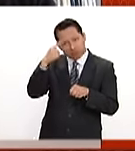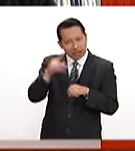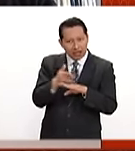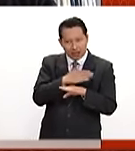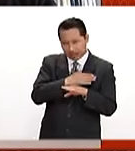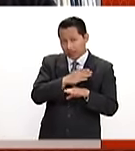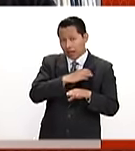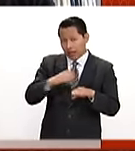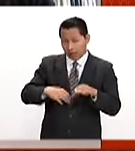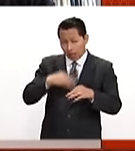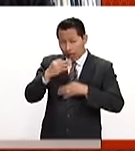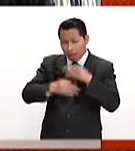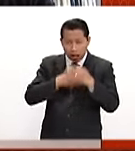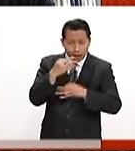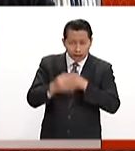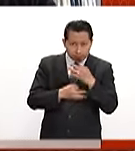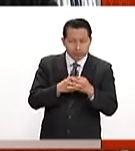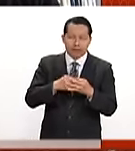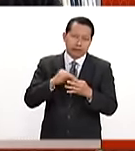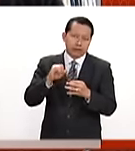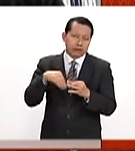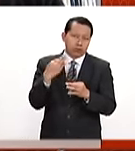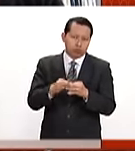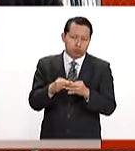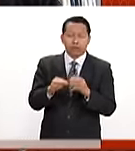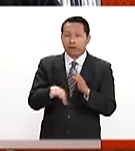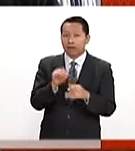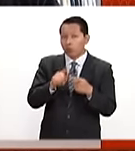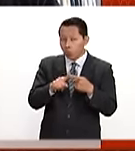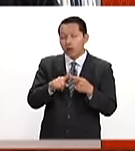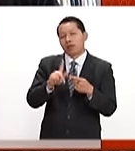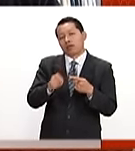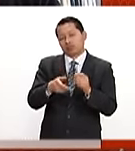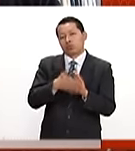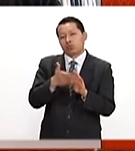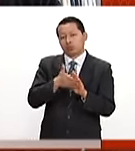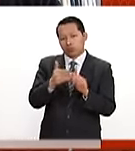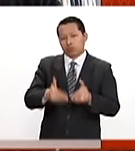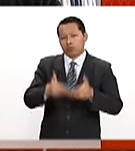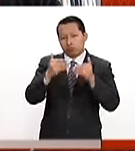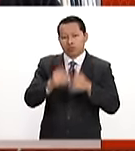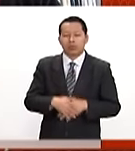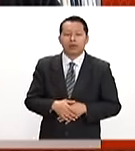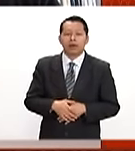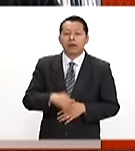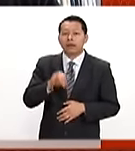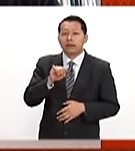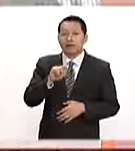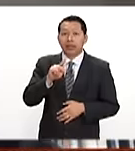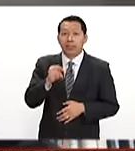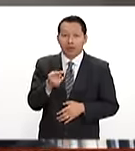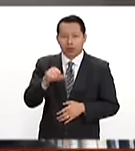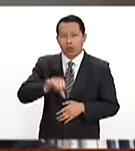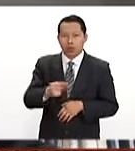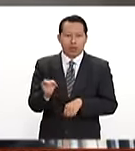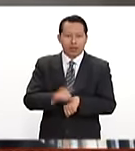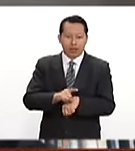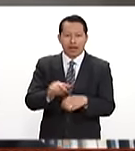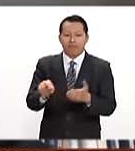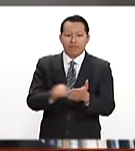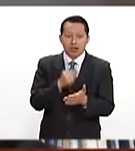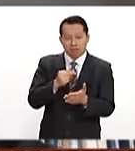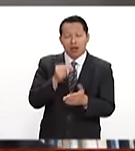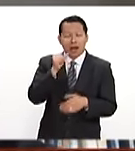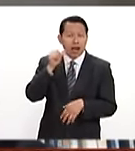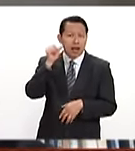la construcción del muro, Javier. ¿Qué tal, Pati? Sí, ya va a firmarse el día de hoy, según